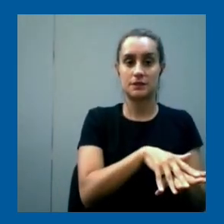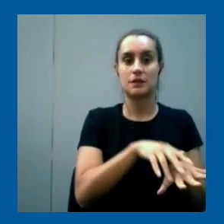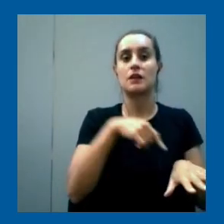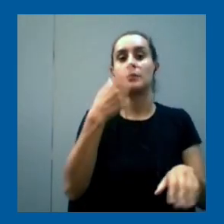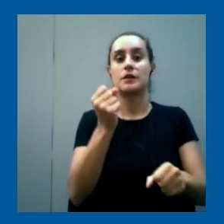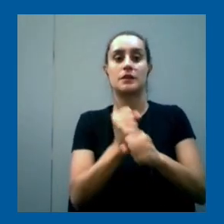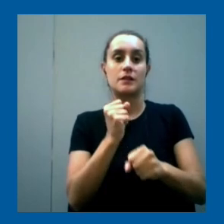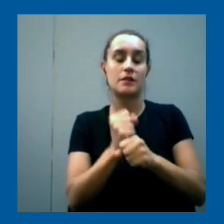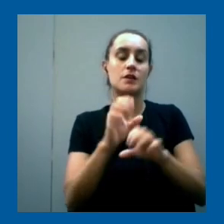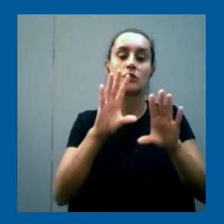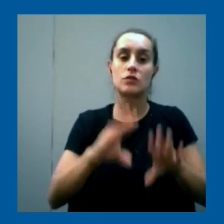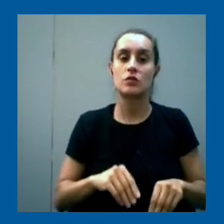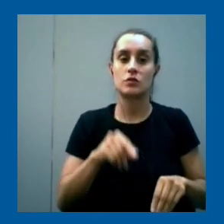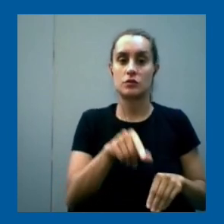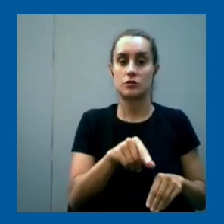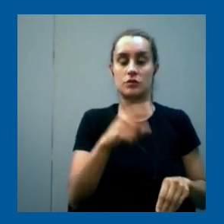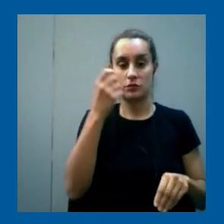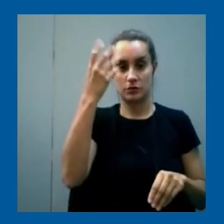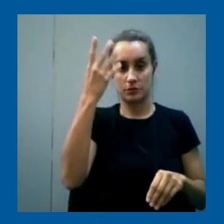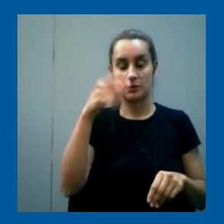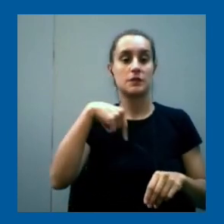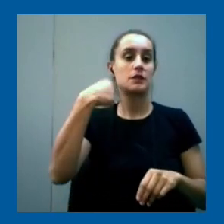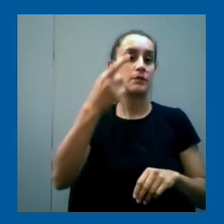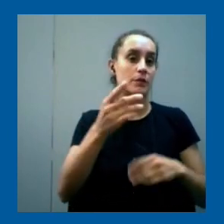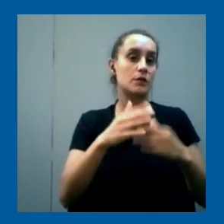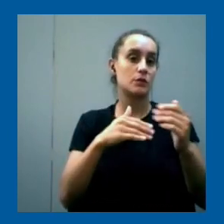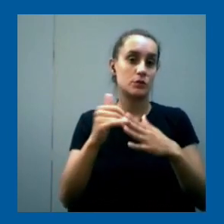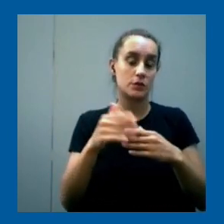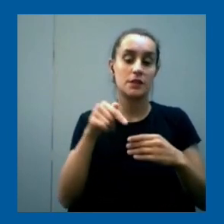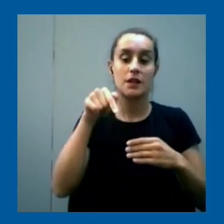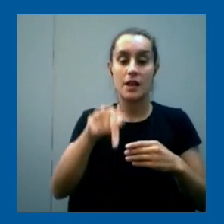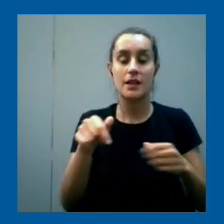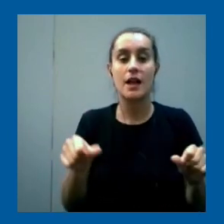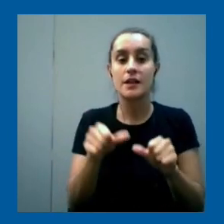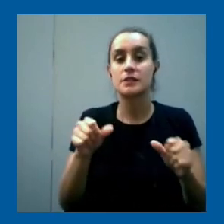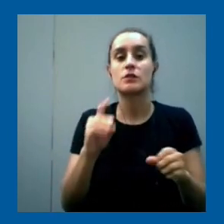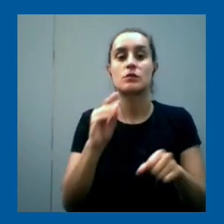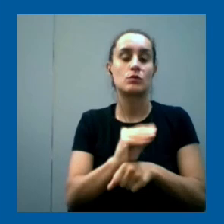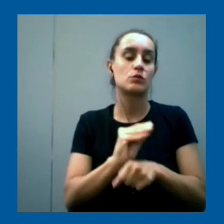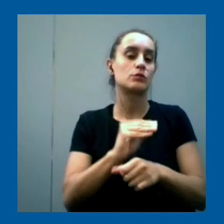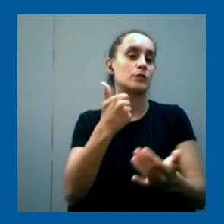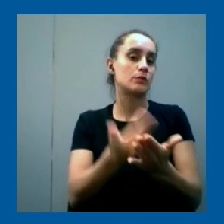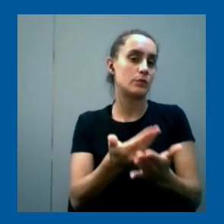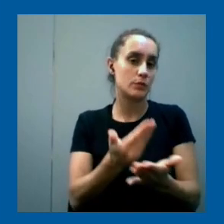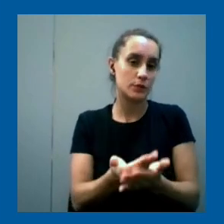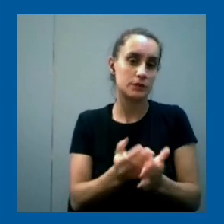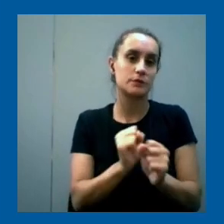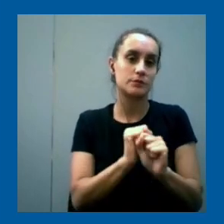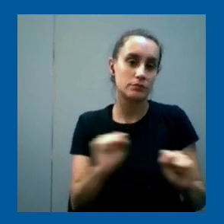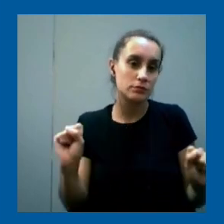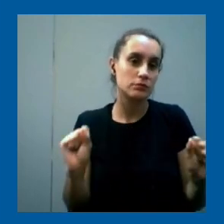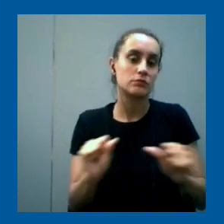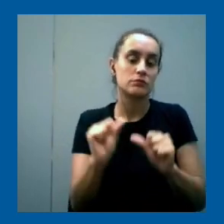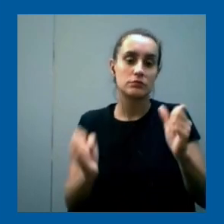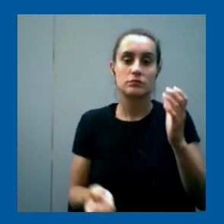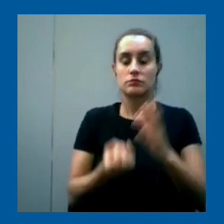todos estos conceptos y construir a partir de ahí cursos y propuestas que por un lado nos vayan generando contenido para trabajar y